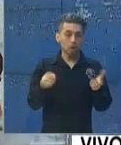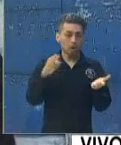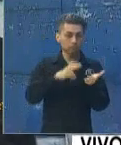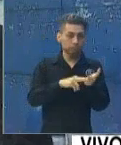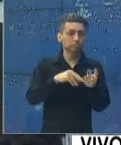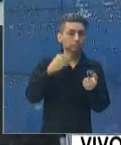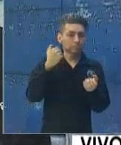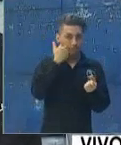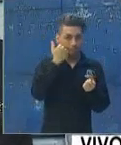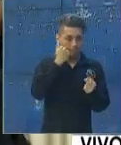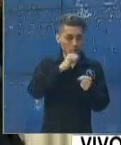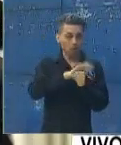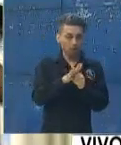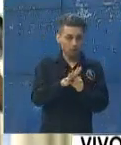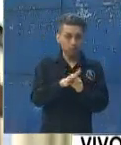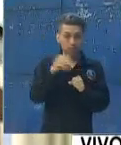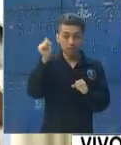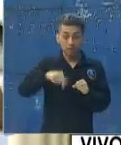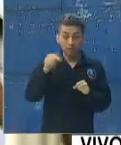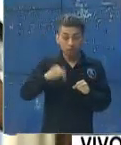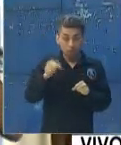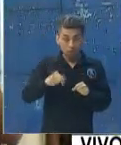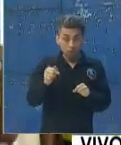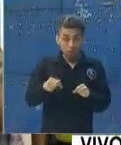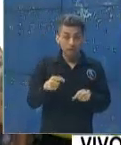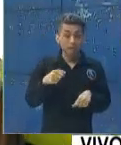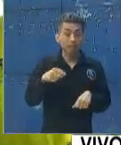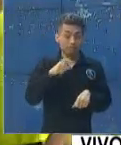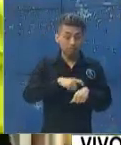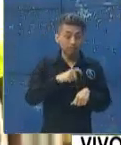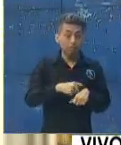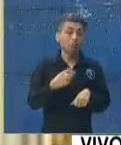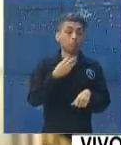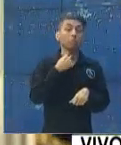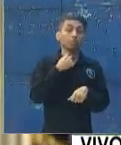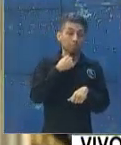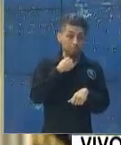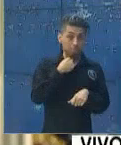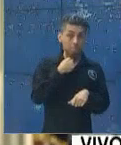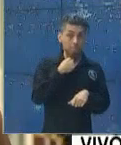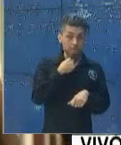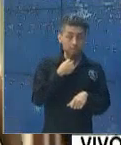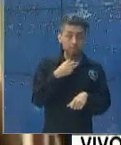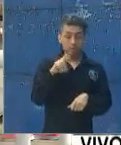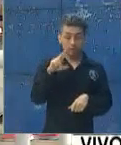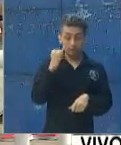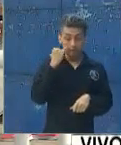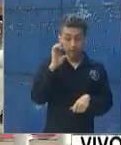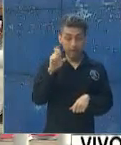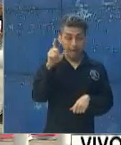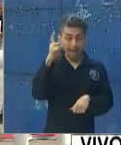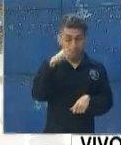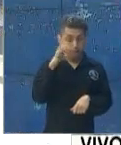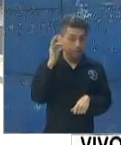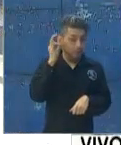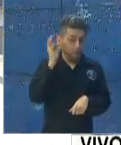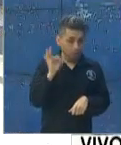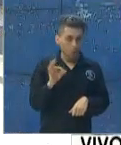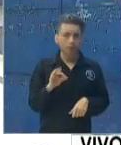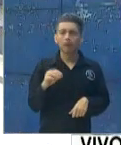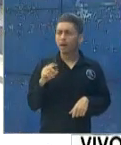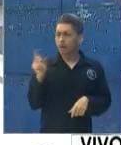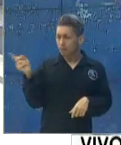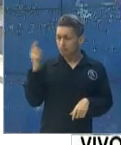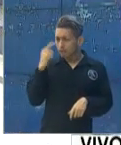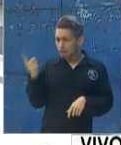etapa realmente riesgosa y de riesgo. ¿Le dice a usted algo el número de casos